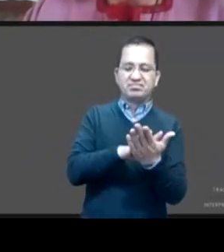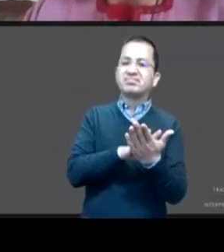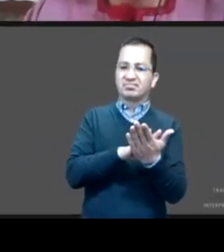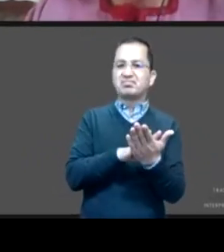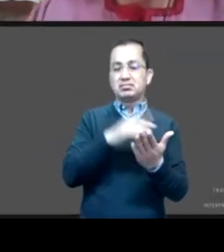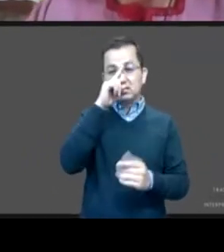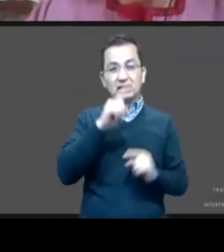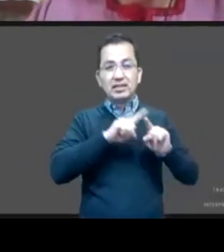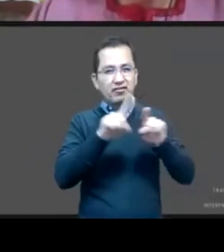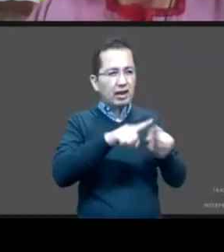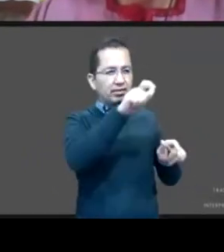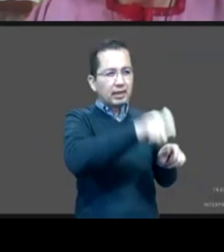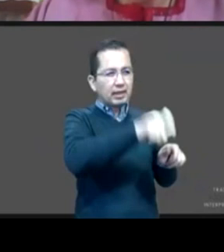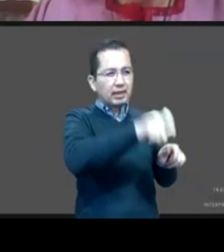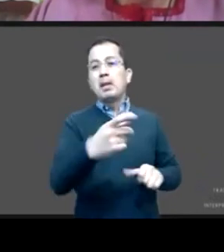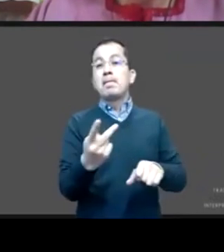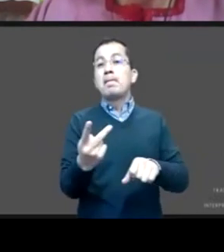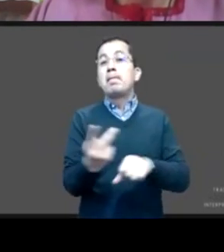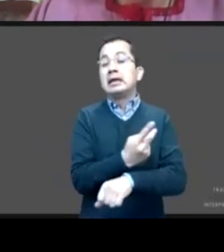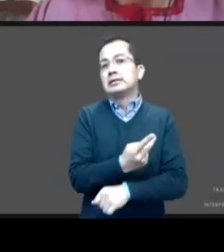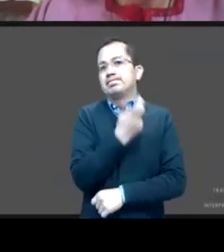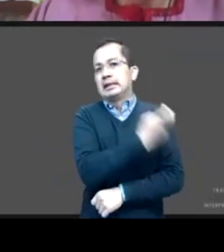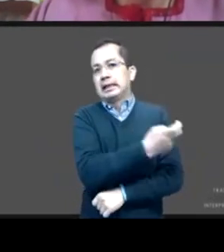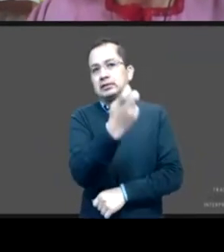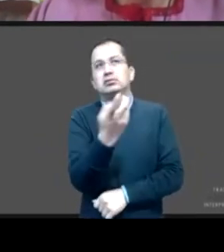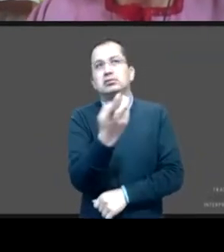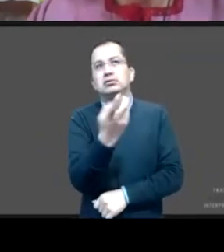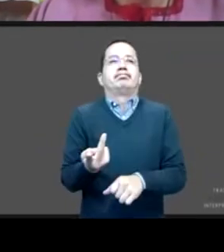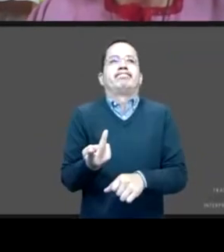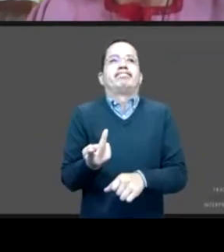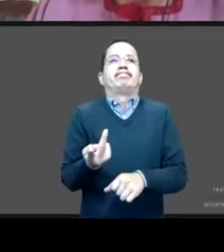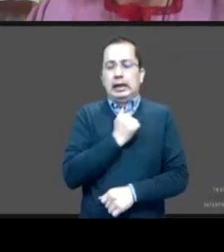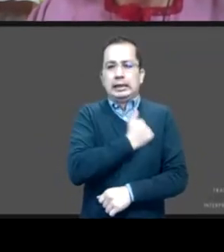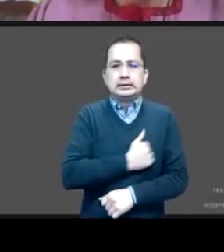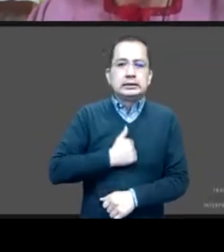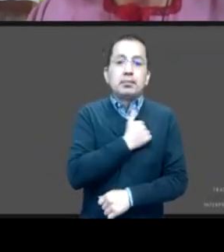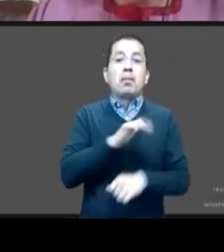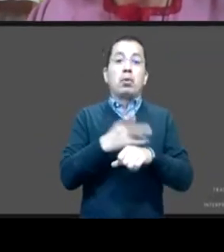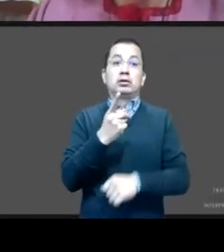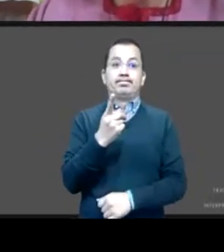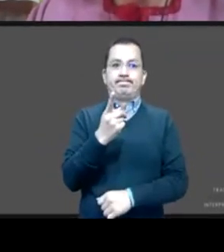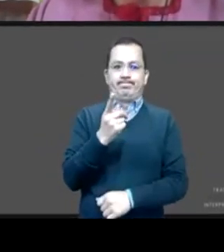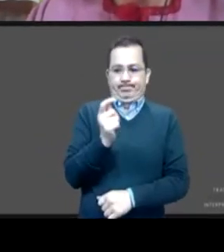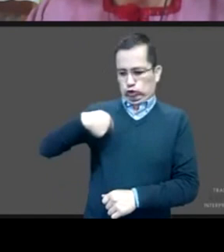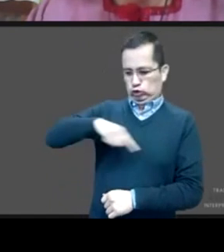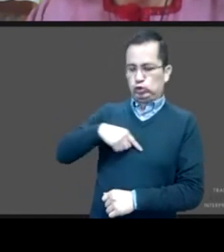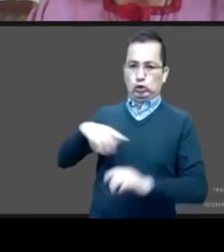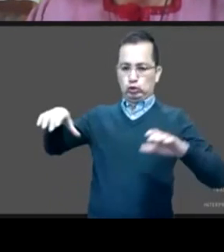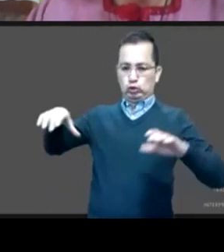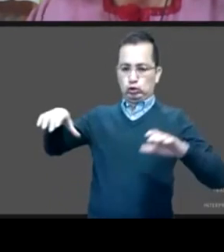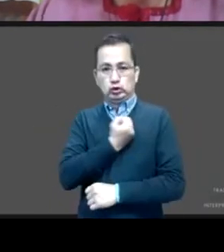desafortunadamente y desde el sector salud hemos ignorado de alguna forma o se han